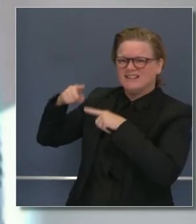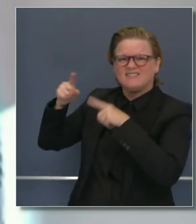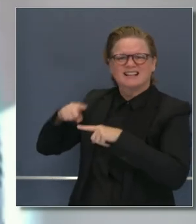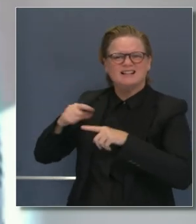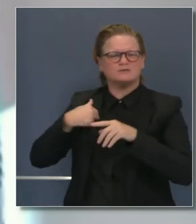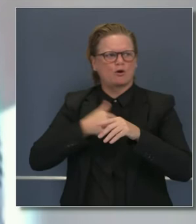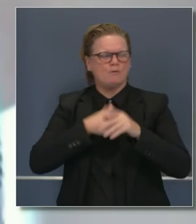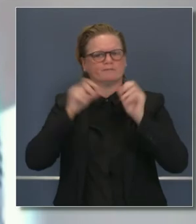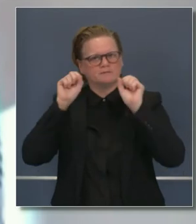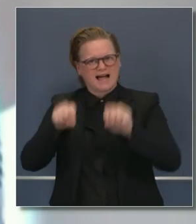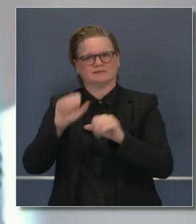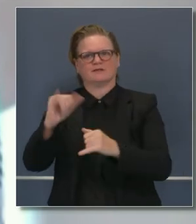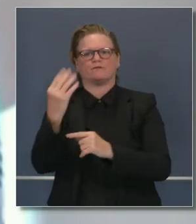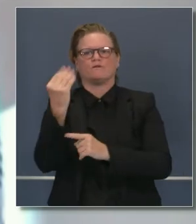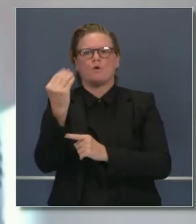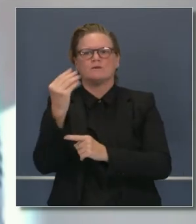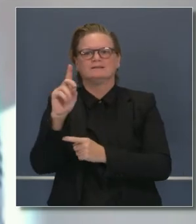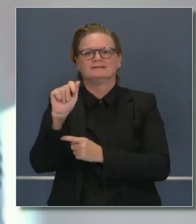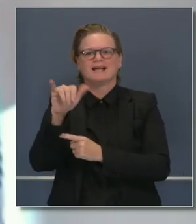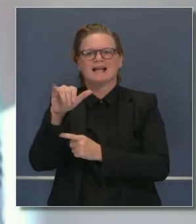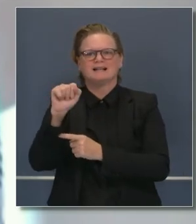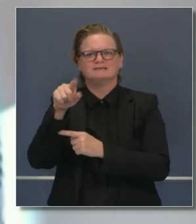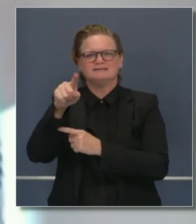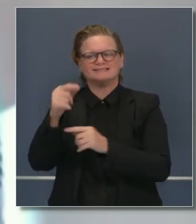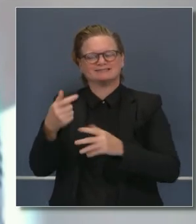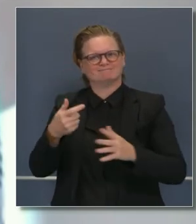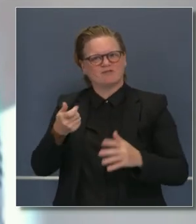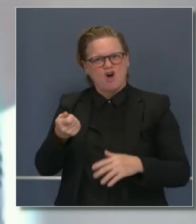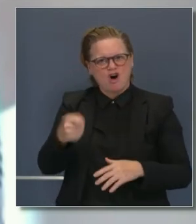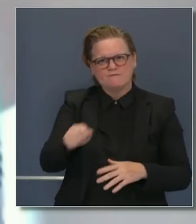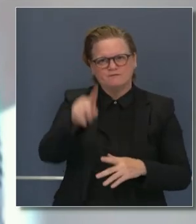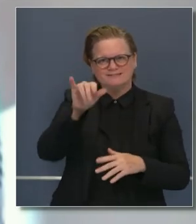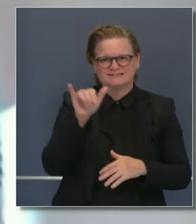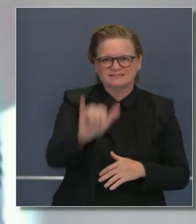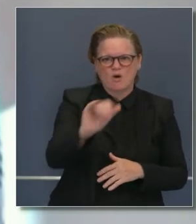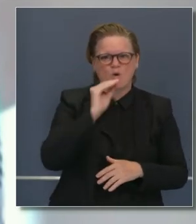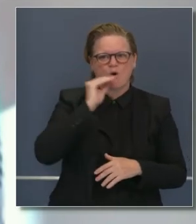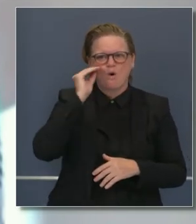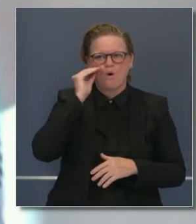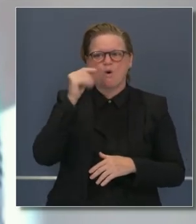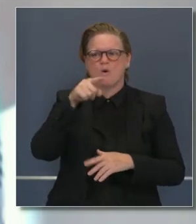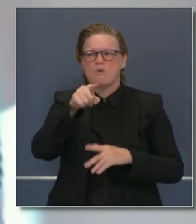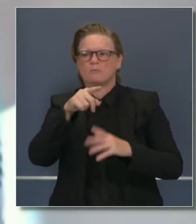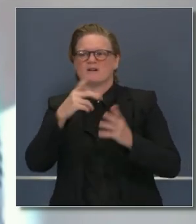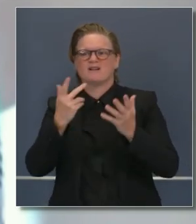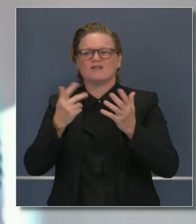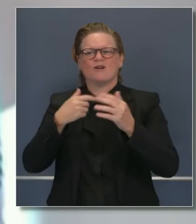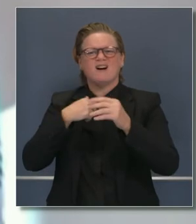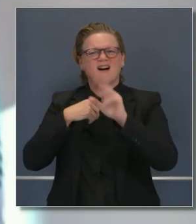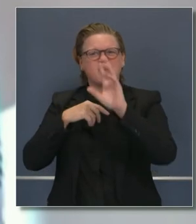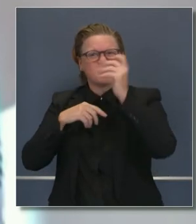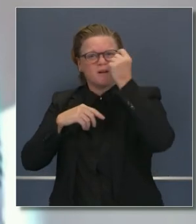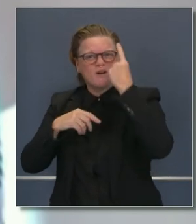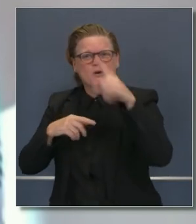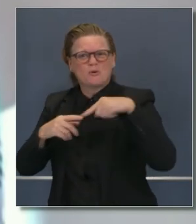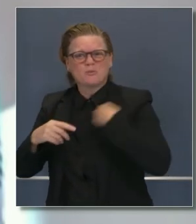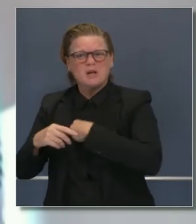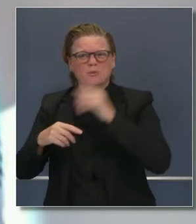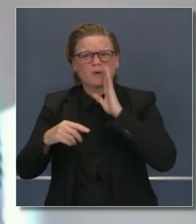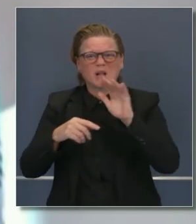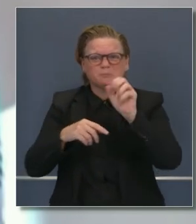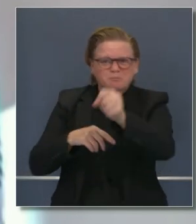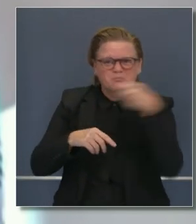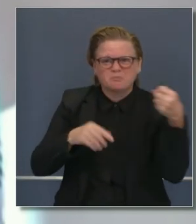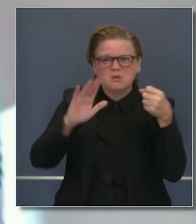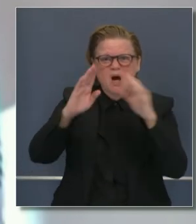socios federales. No es necesario aplicar ninguna ley para hacerlo, tal vez